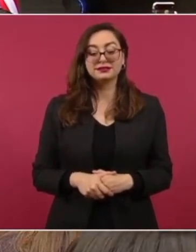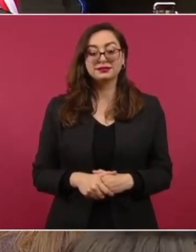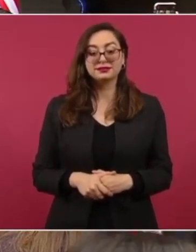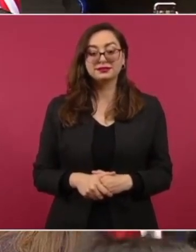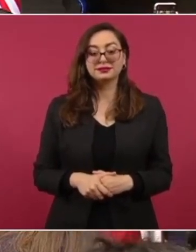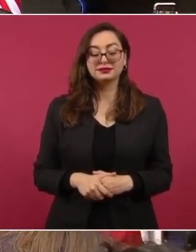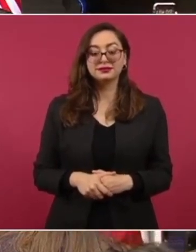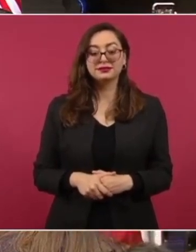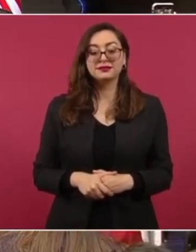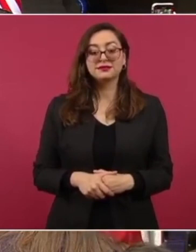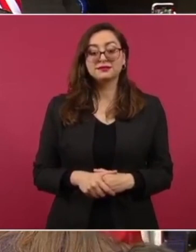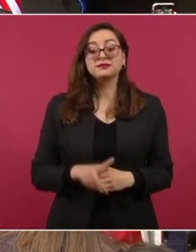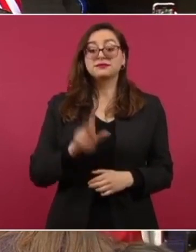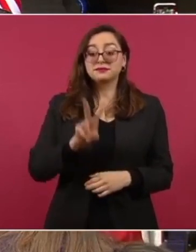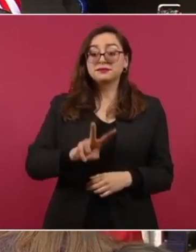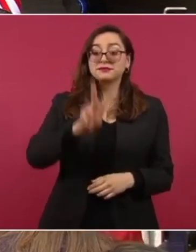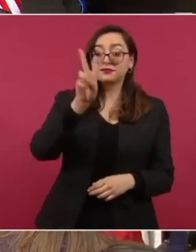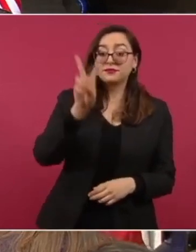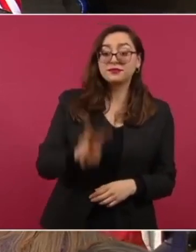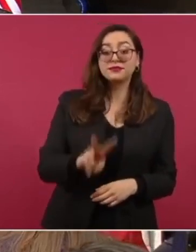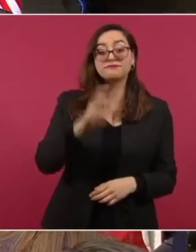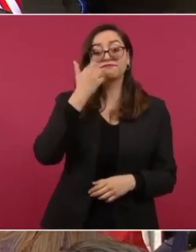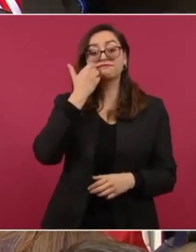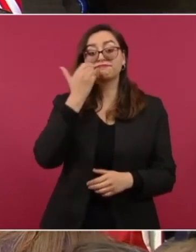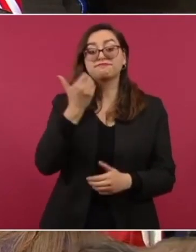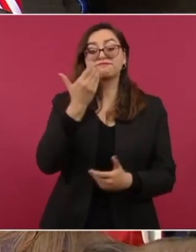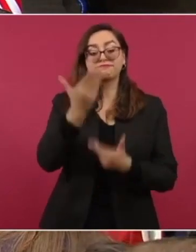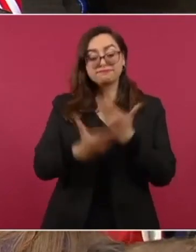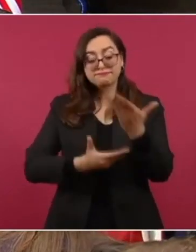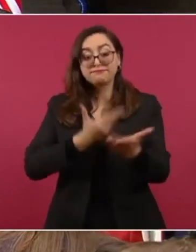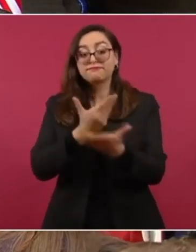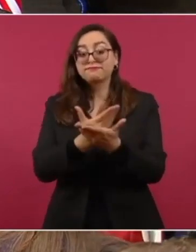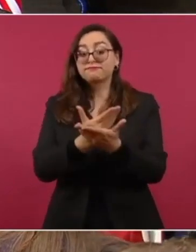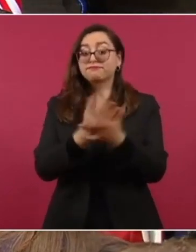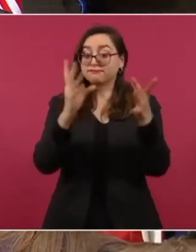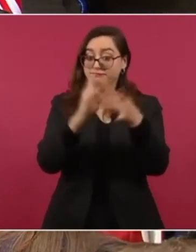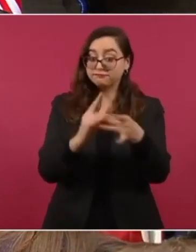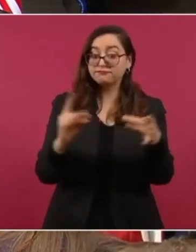quiero dejar de manifiesto que le he solicitado